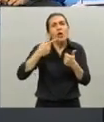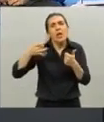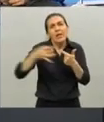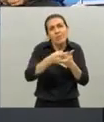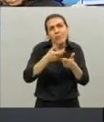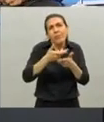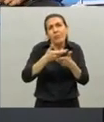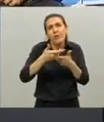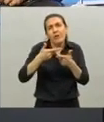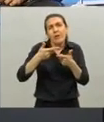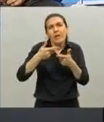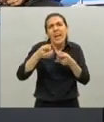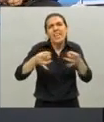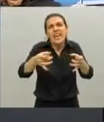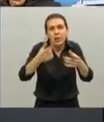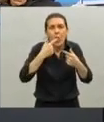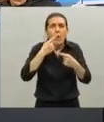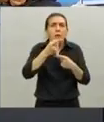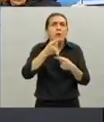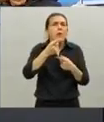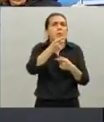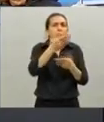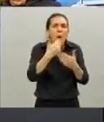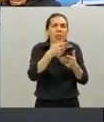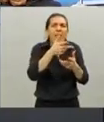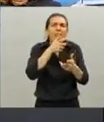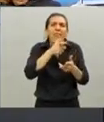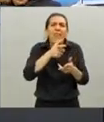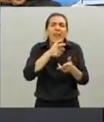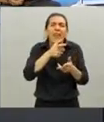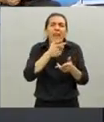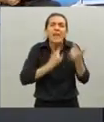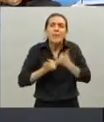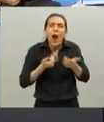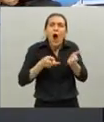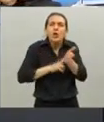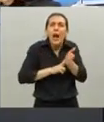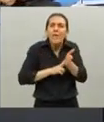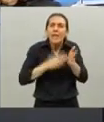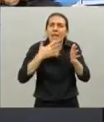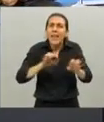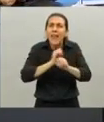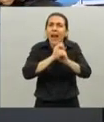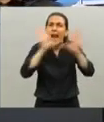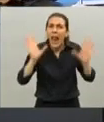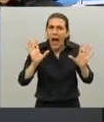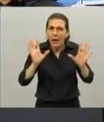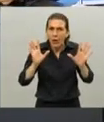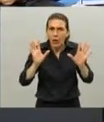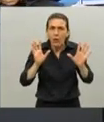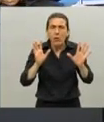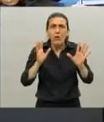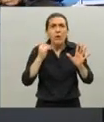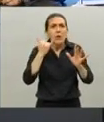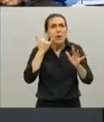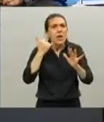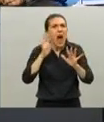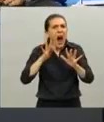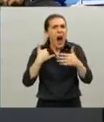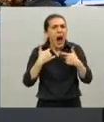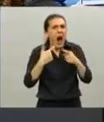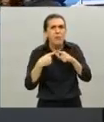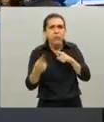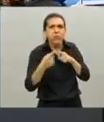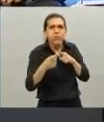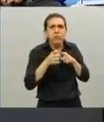¿podrían repetir cómo hacerlo para que se pueda entender claramente y si está preparado para que sea dinámico